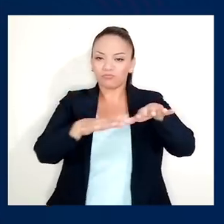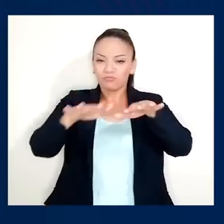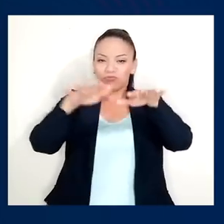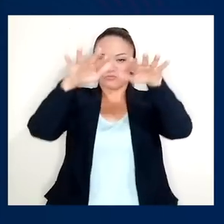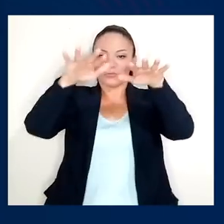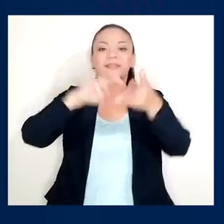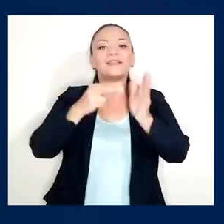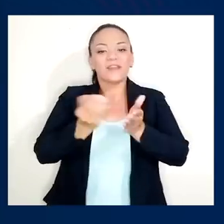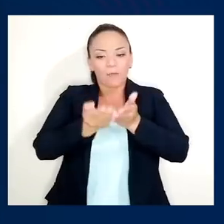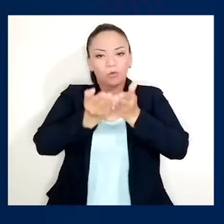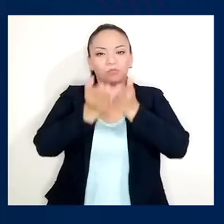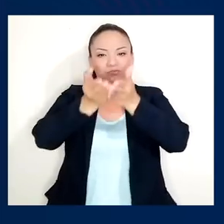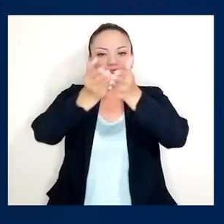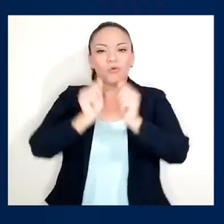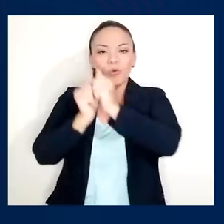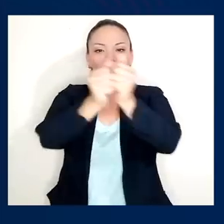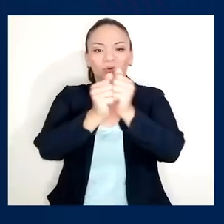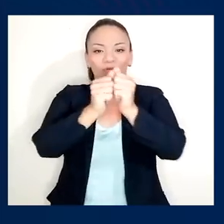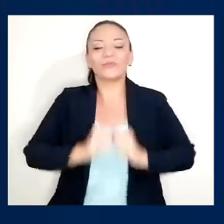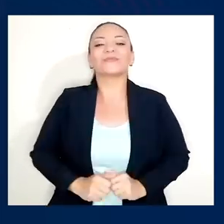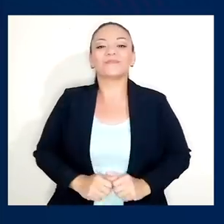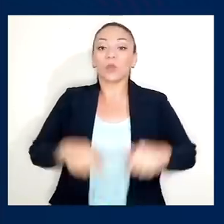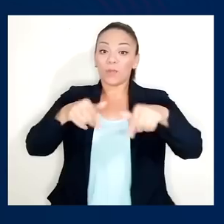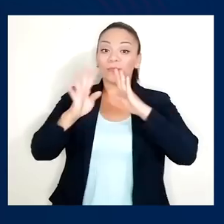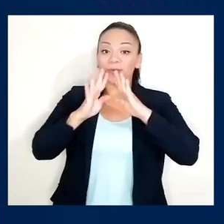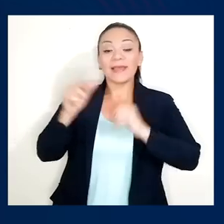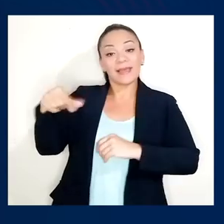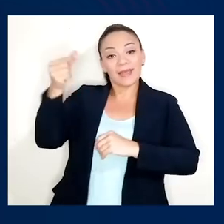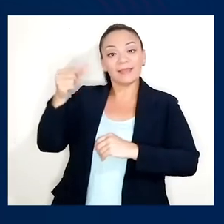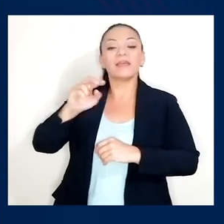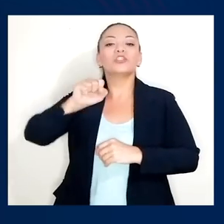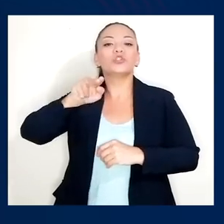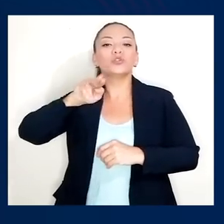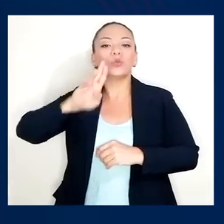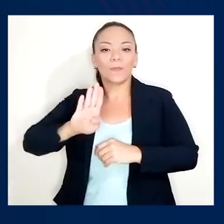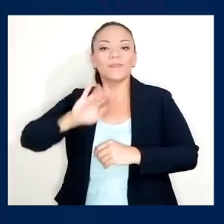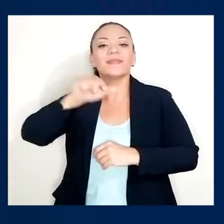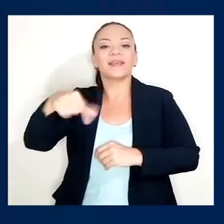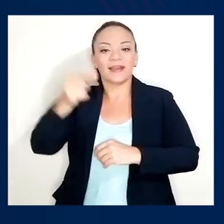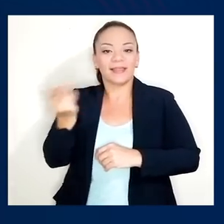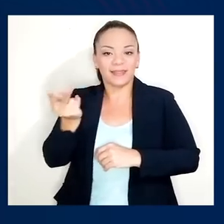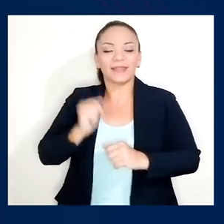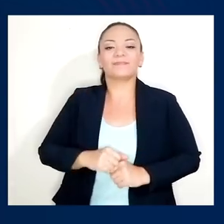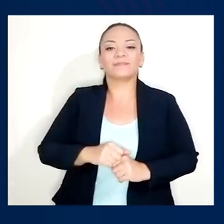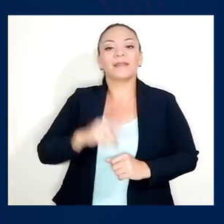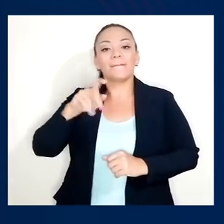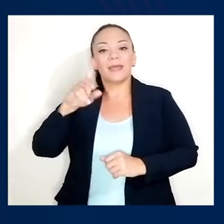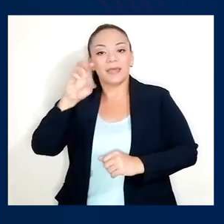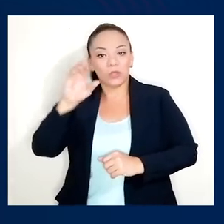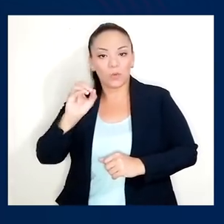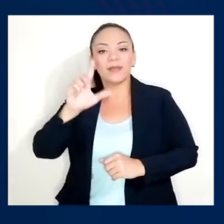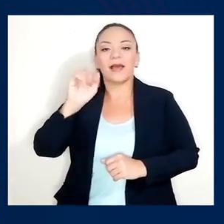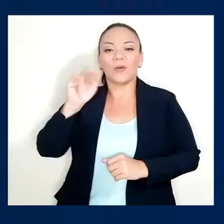botes. Por esto, vamos a hablar con el gerente y la subgerente de Procomer, don Pedro Beirut y